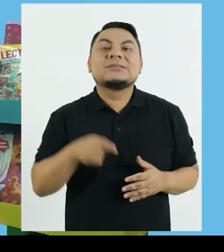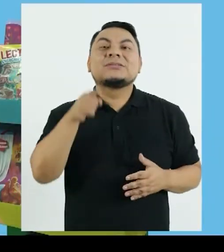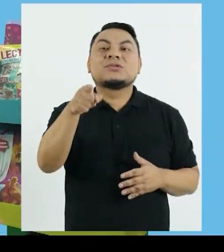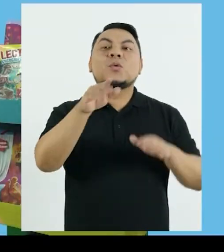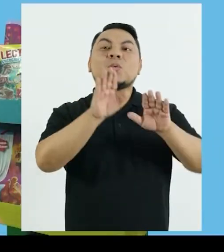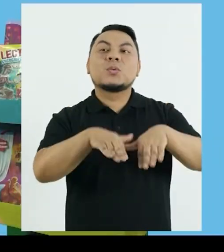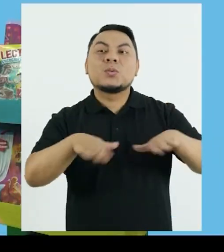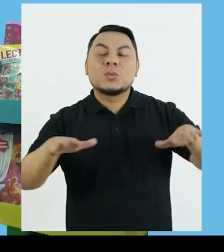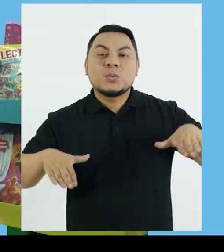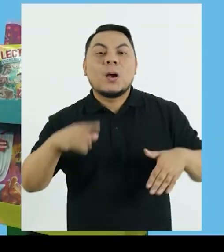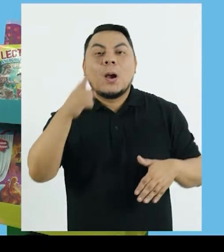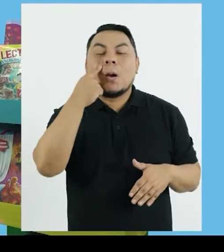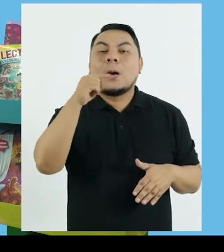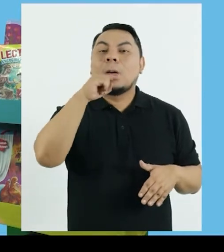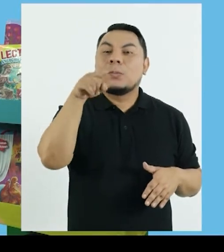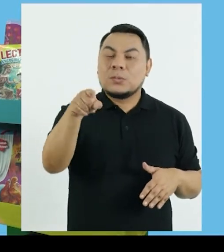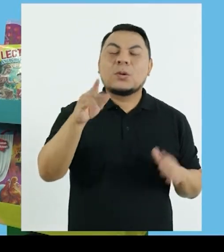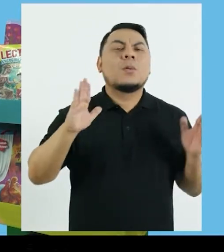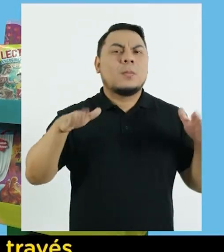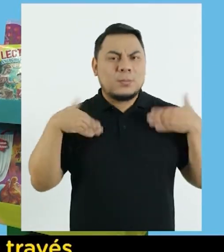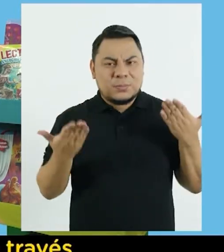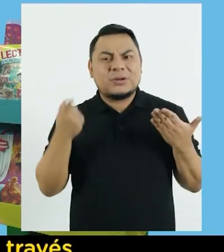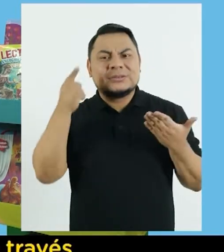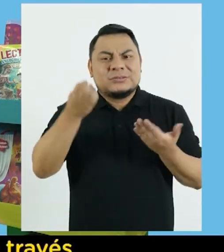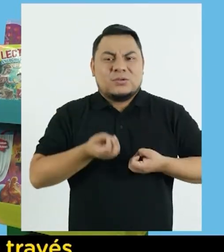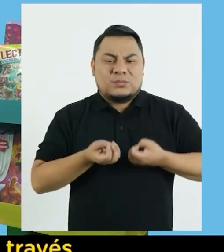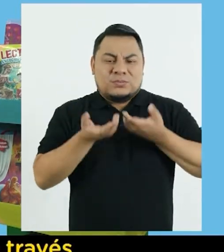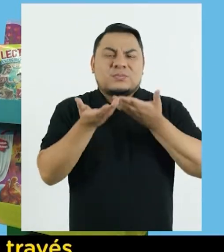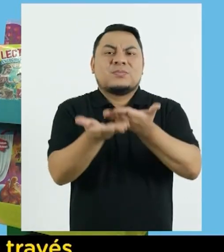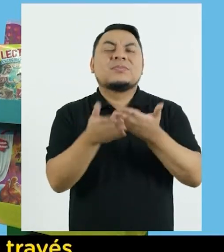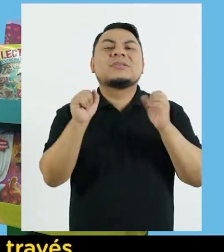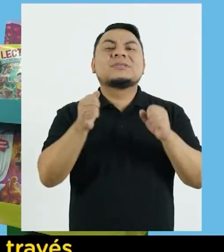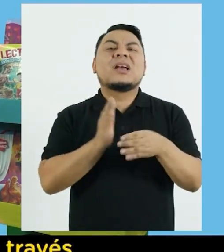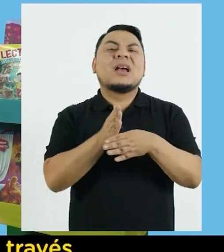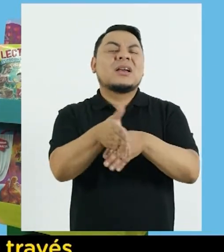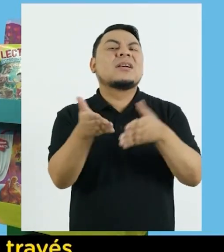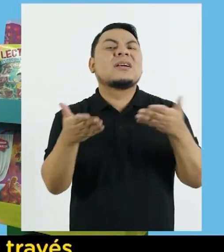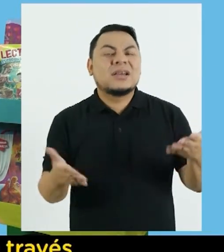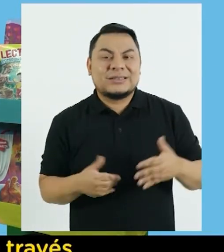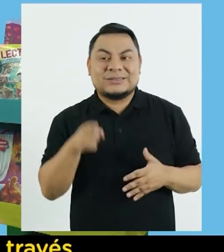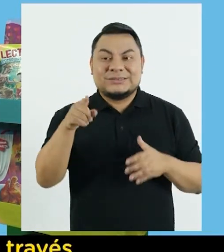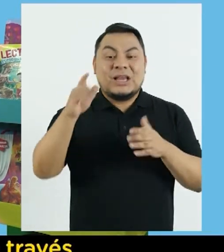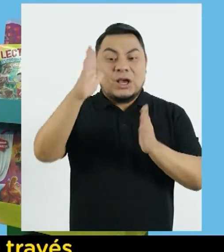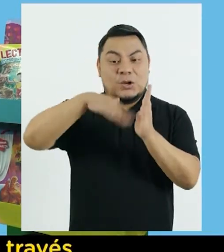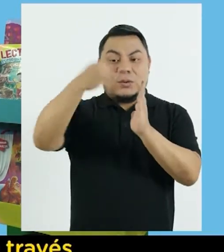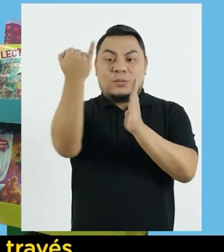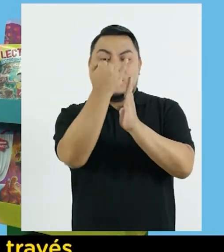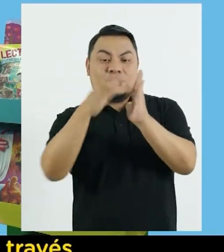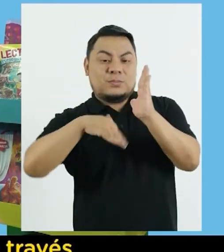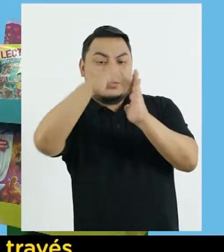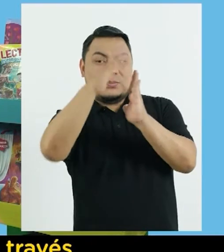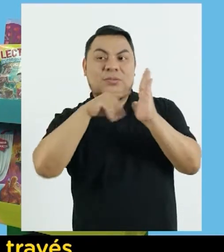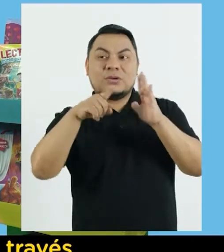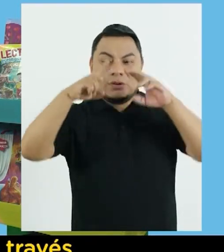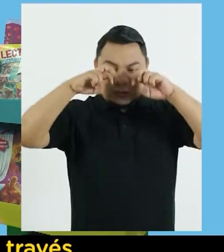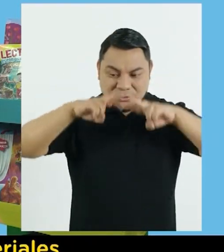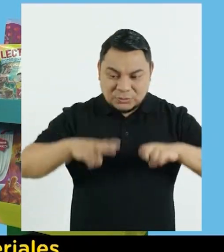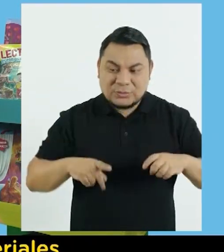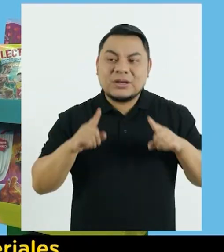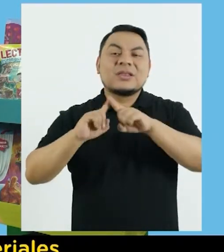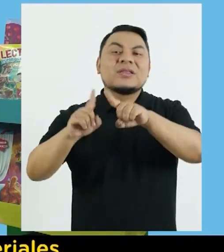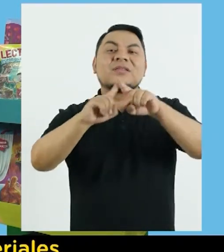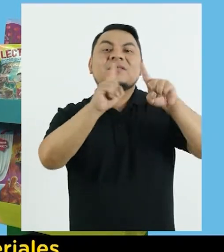Durante esta actividad Sus niñas y niños Podrán expresarse a través